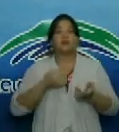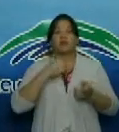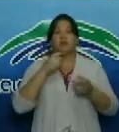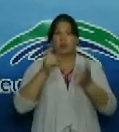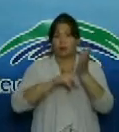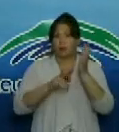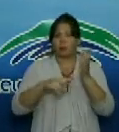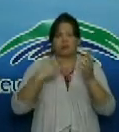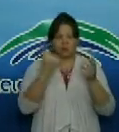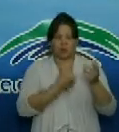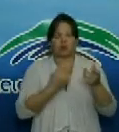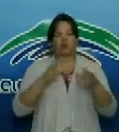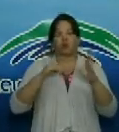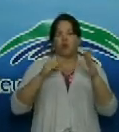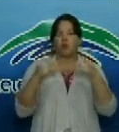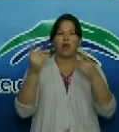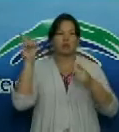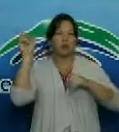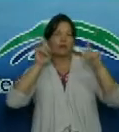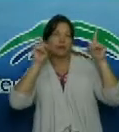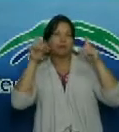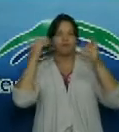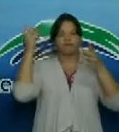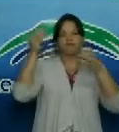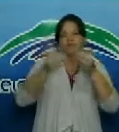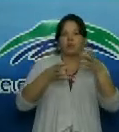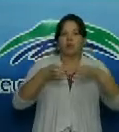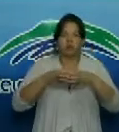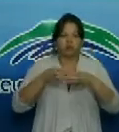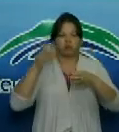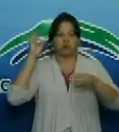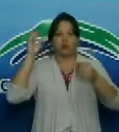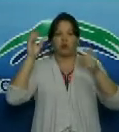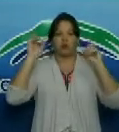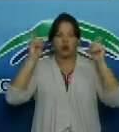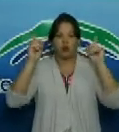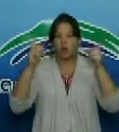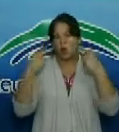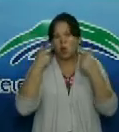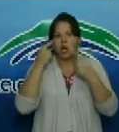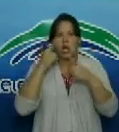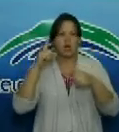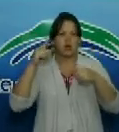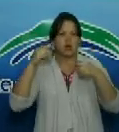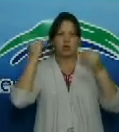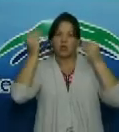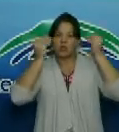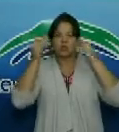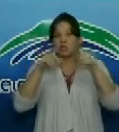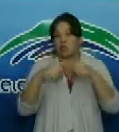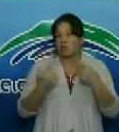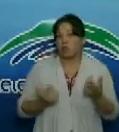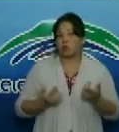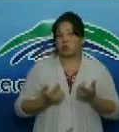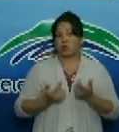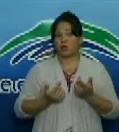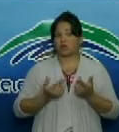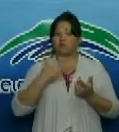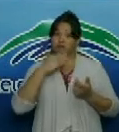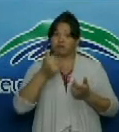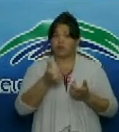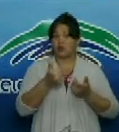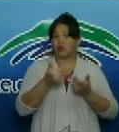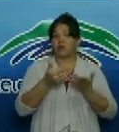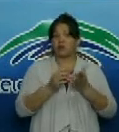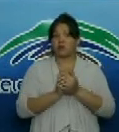la provincia en eso estamos muy movidos en estos momentos yo pienso que más tarde que temprano esto estamos mejorando